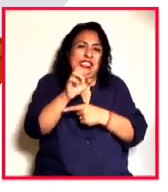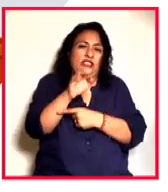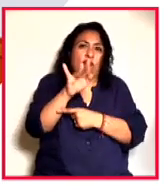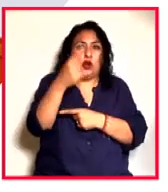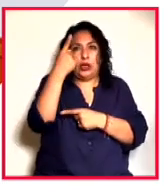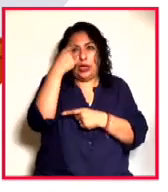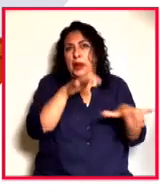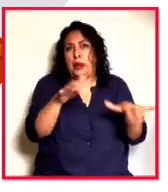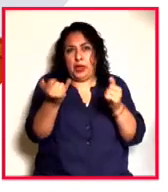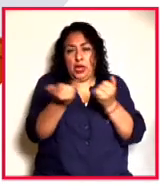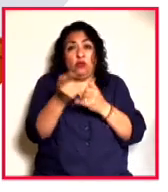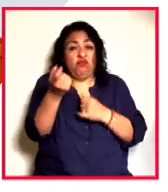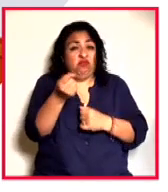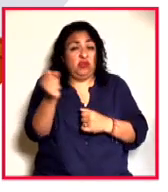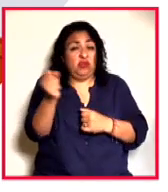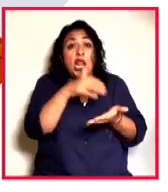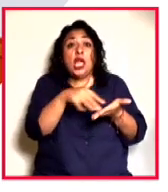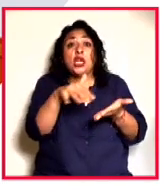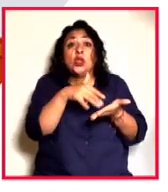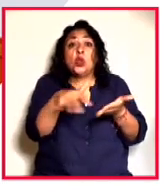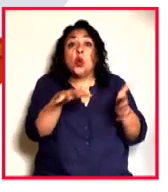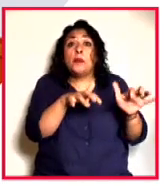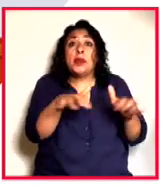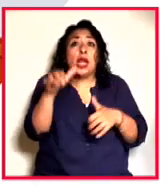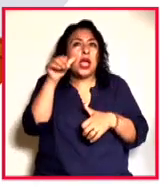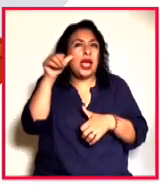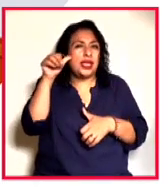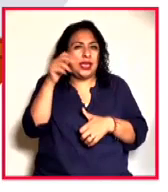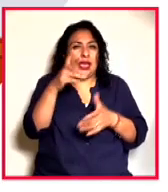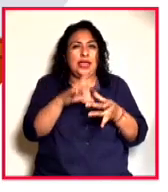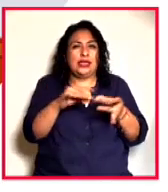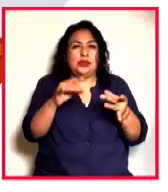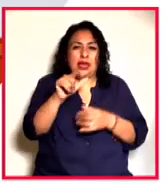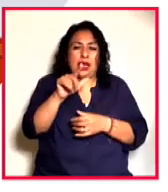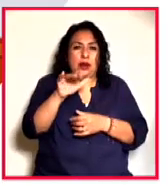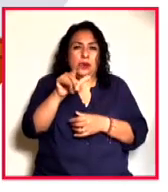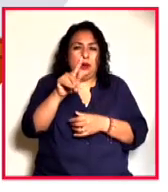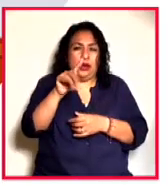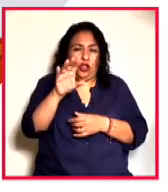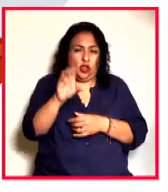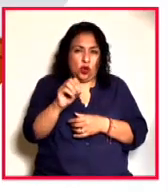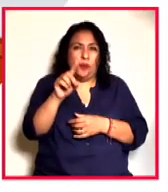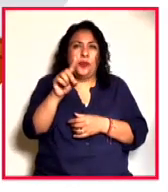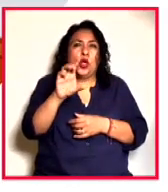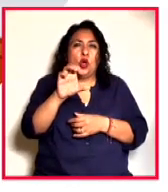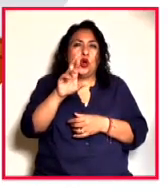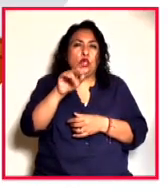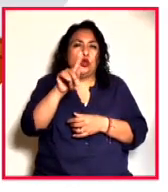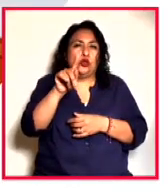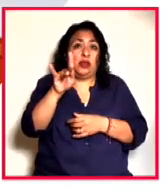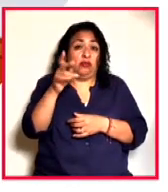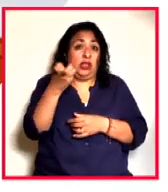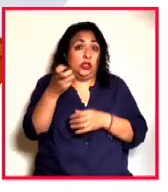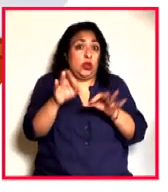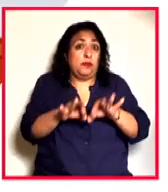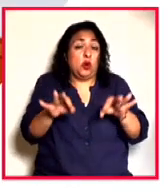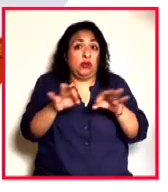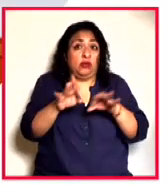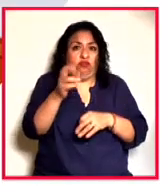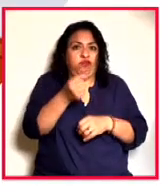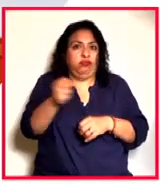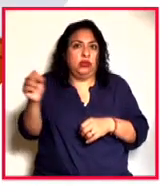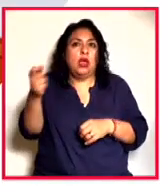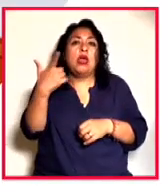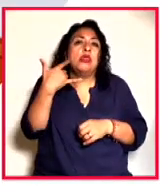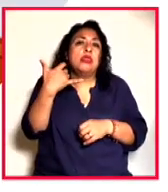también él era un gran lector de piano ayer nos decía Alberto Cusprito que esto es muy importante y él era pues un realmente una bala en eso vamos a